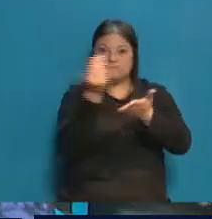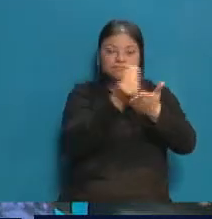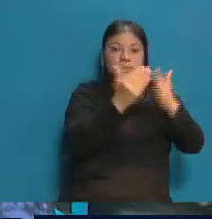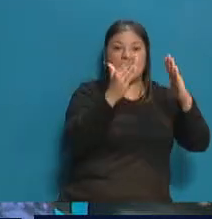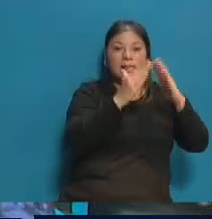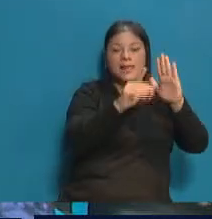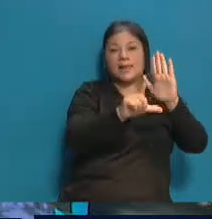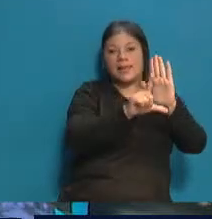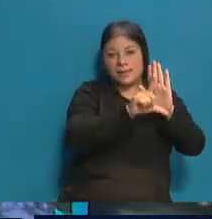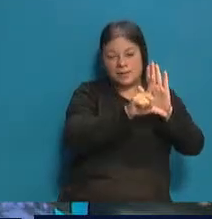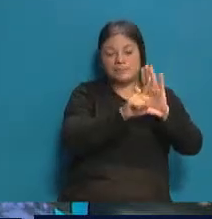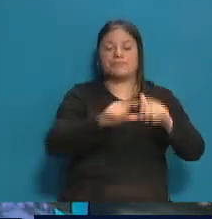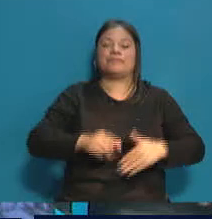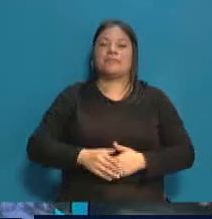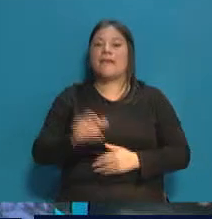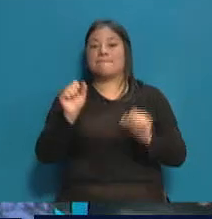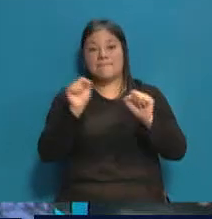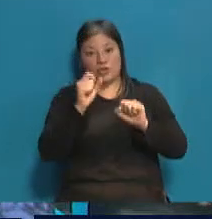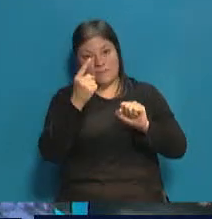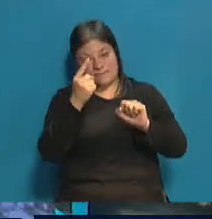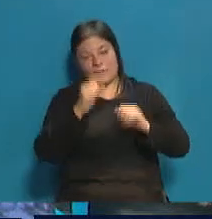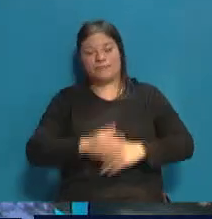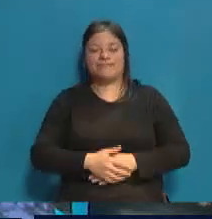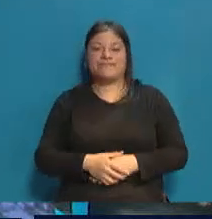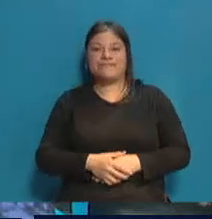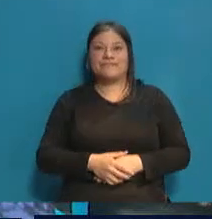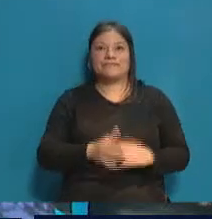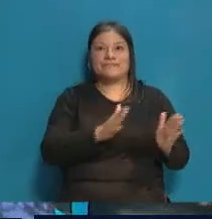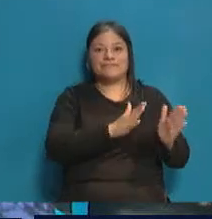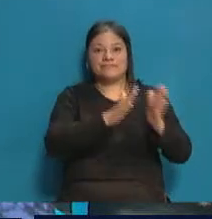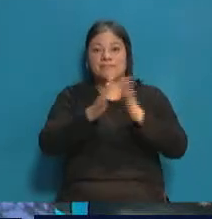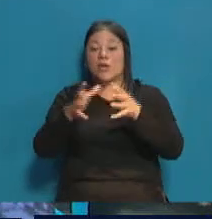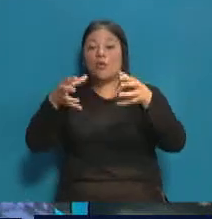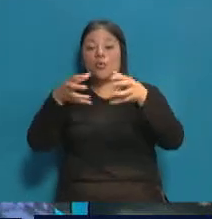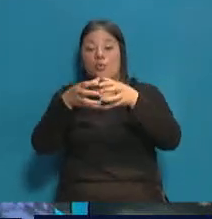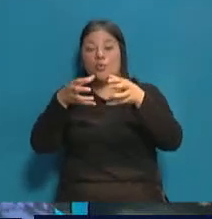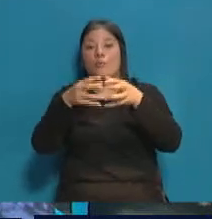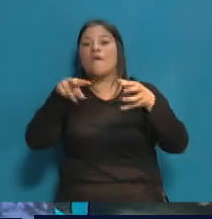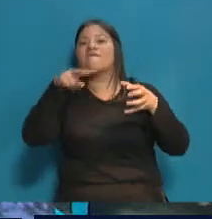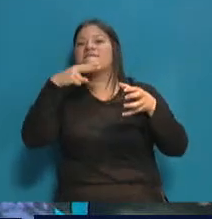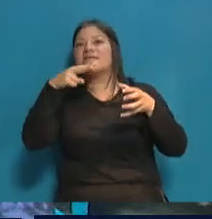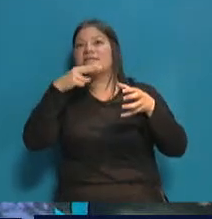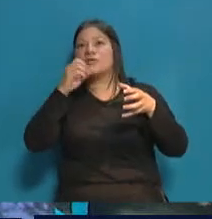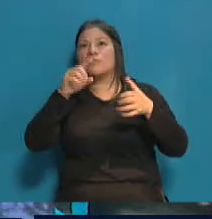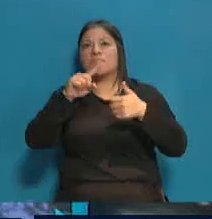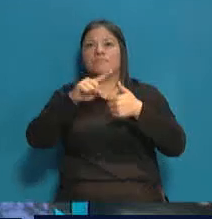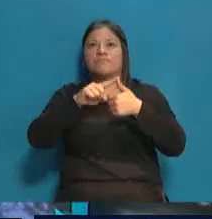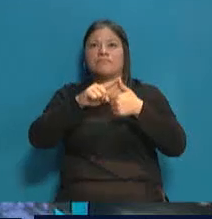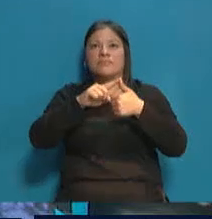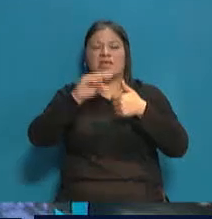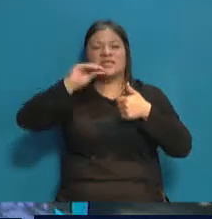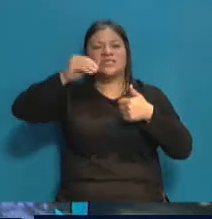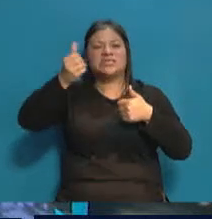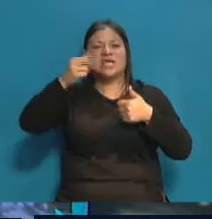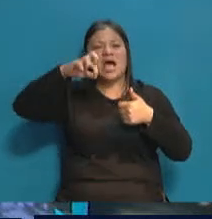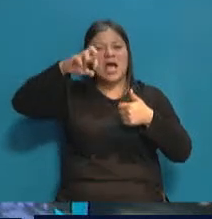renuevan, en este caso, Pesutti y Sate, el primero de mayo. Vamos al Partido Verde, Dugar-Chapel. ¿Quién es Dugar-Chapel? Bueno,